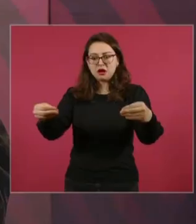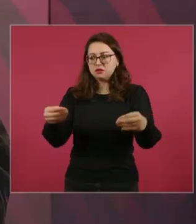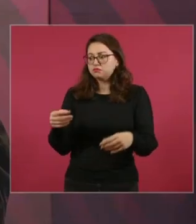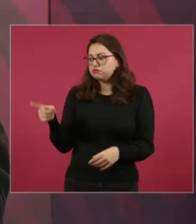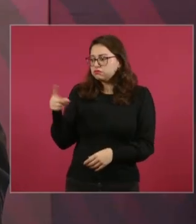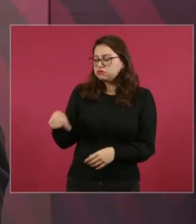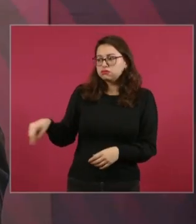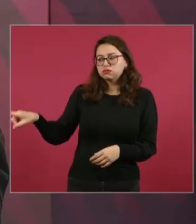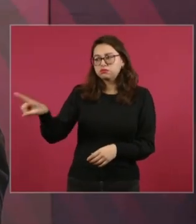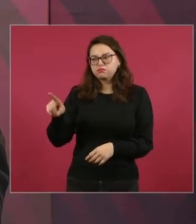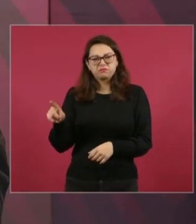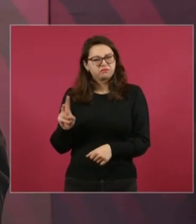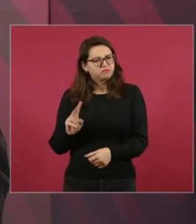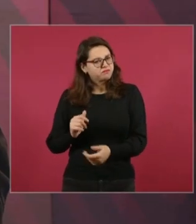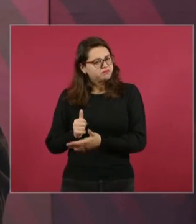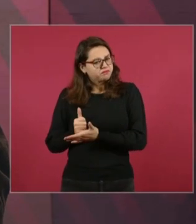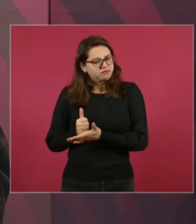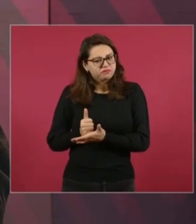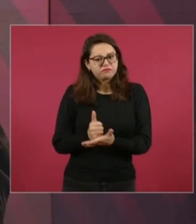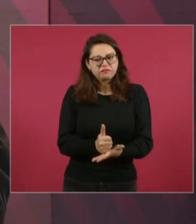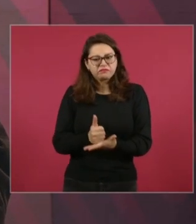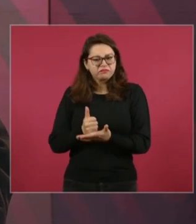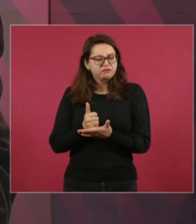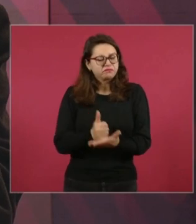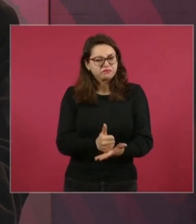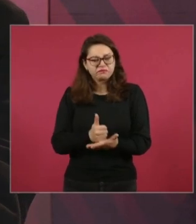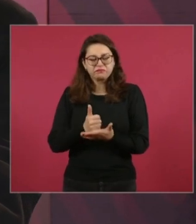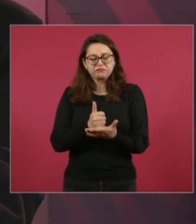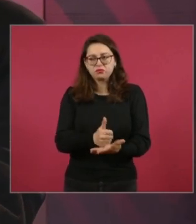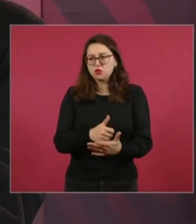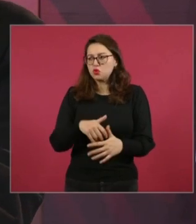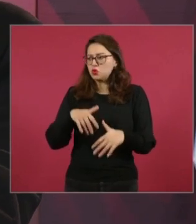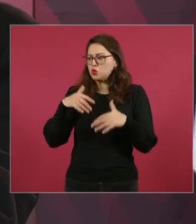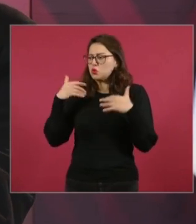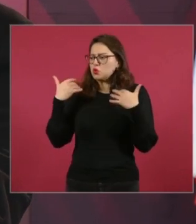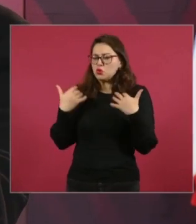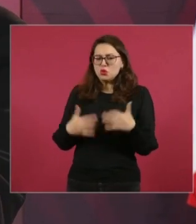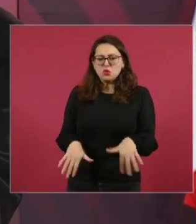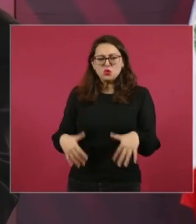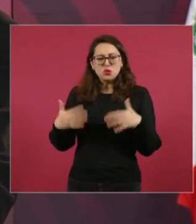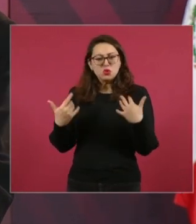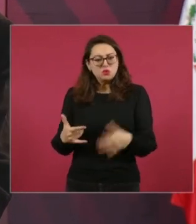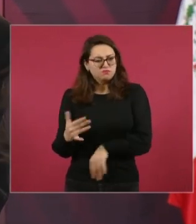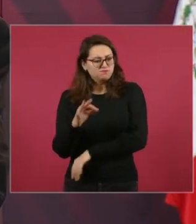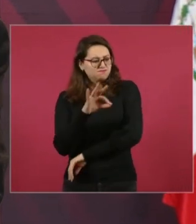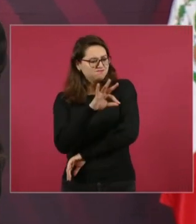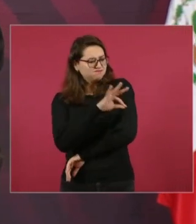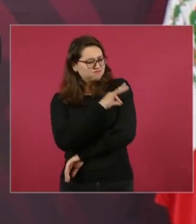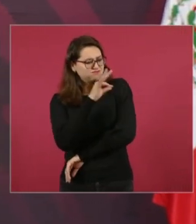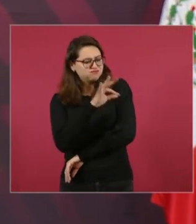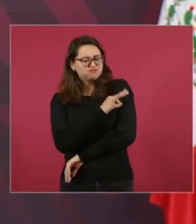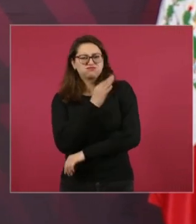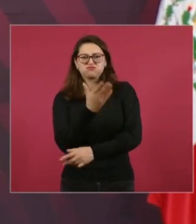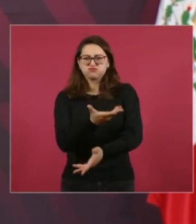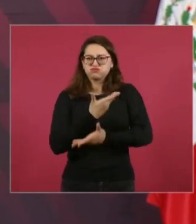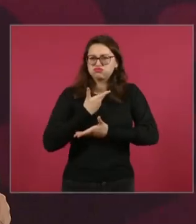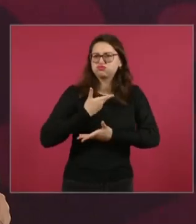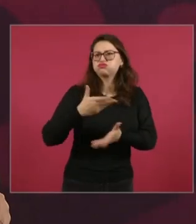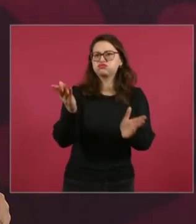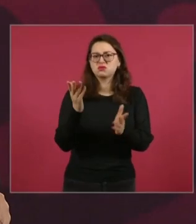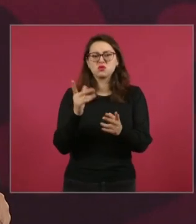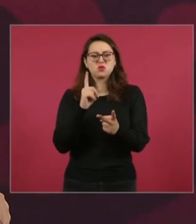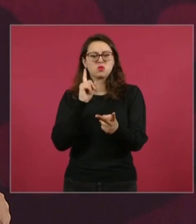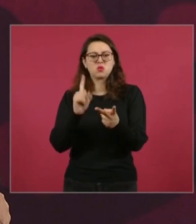en todo, en la distribución de vacunas, en reconstrucción de